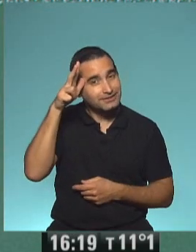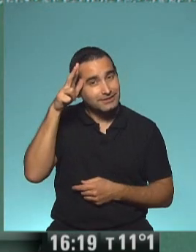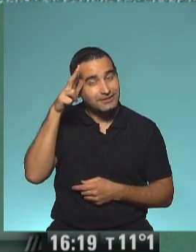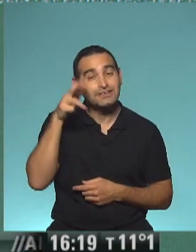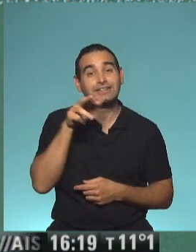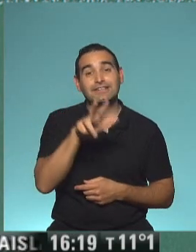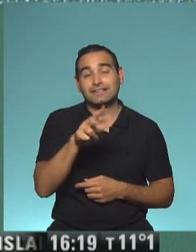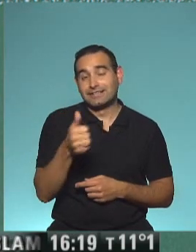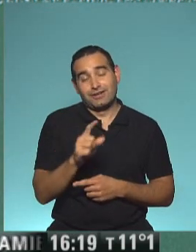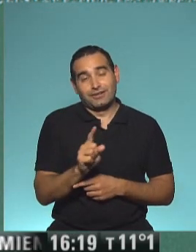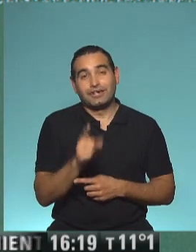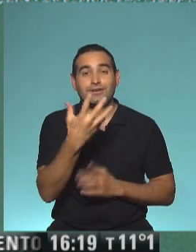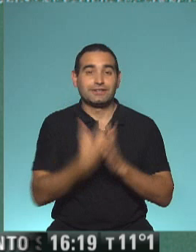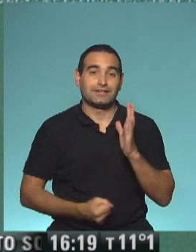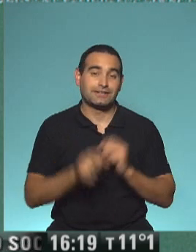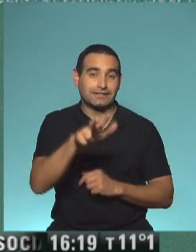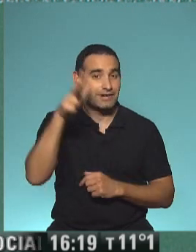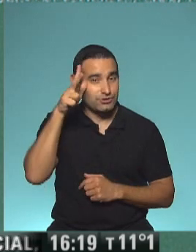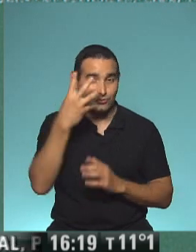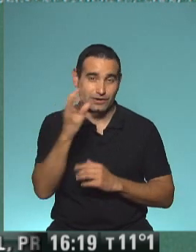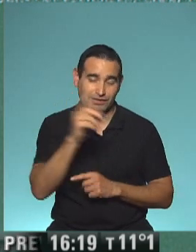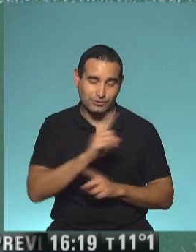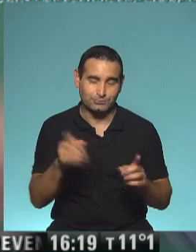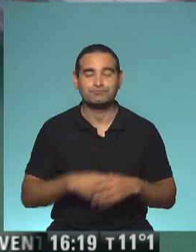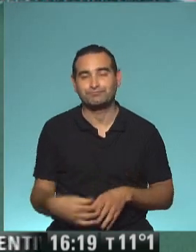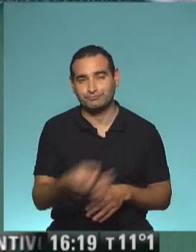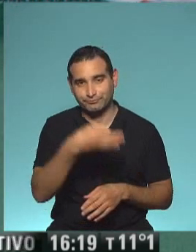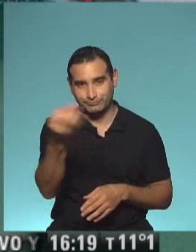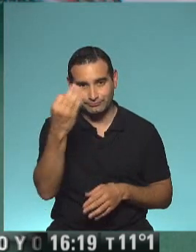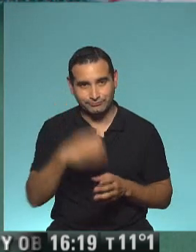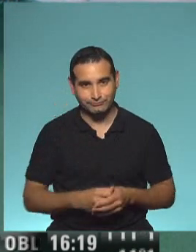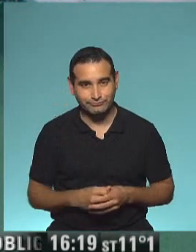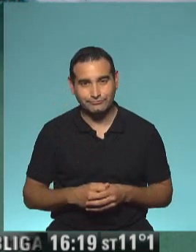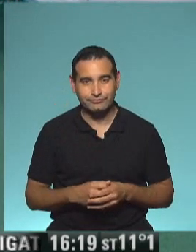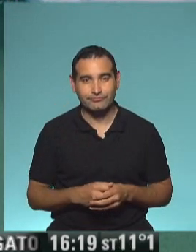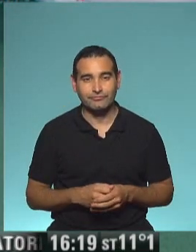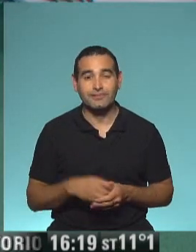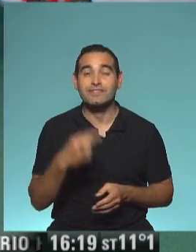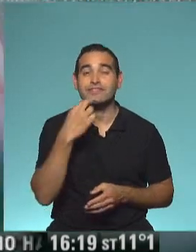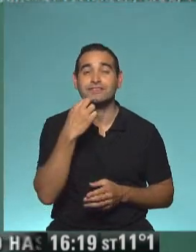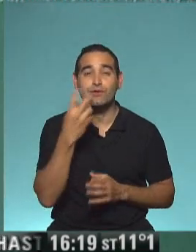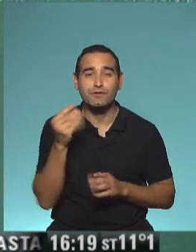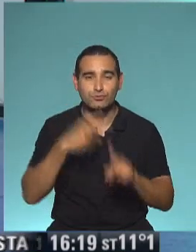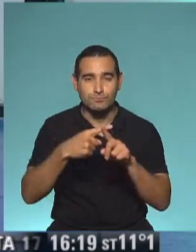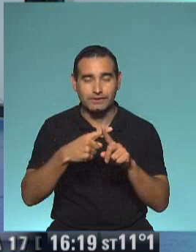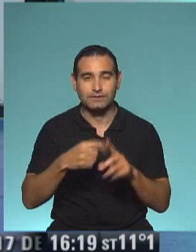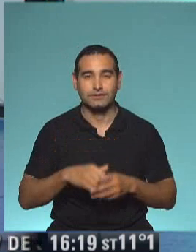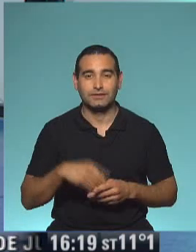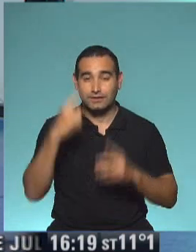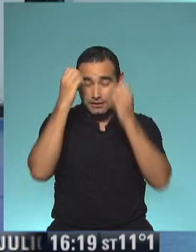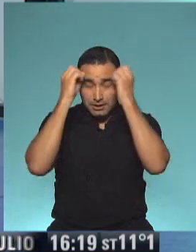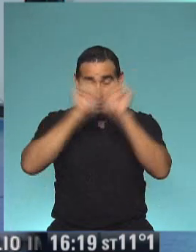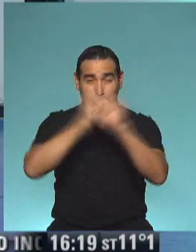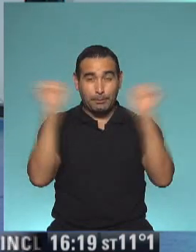lugar de 36, porque le resté 38 y no 40. Exacto. Así Porque le sumó 20, no 19. ¡Uf! Mi cabeza está haciendo así.